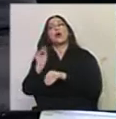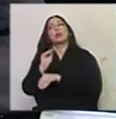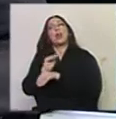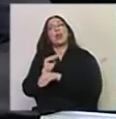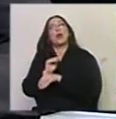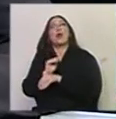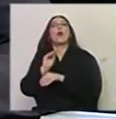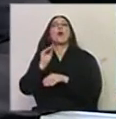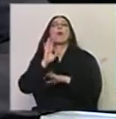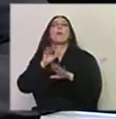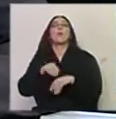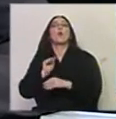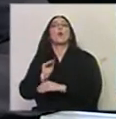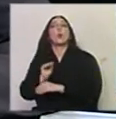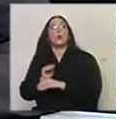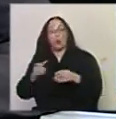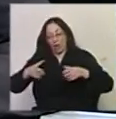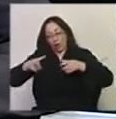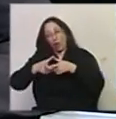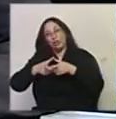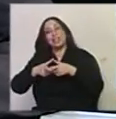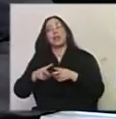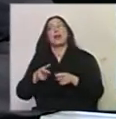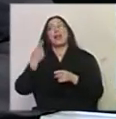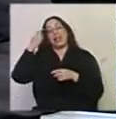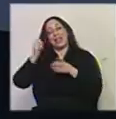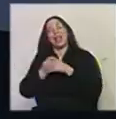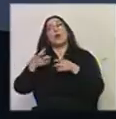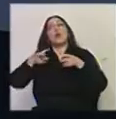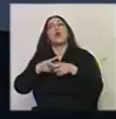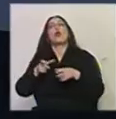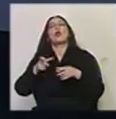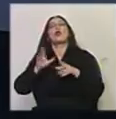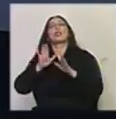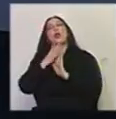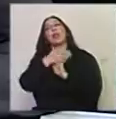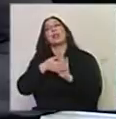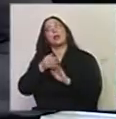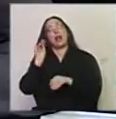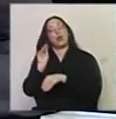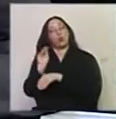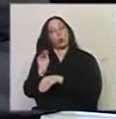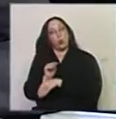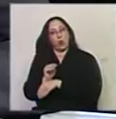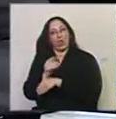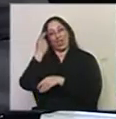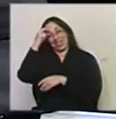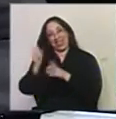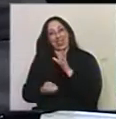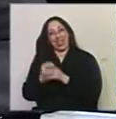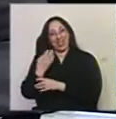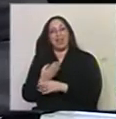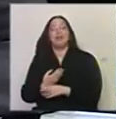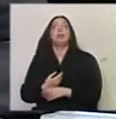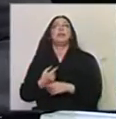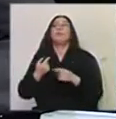sobre la oportunidad también de creación de un consejo. Un Consejo Nacional de Cultura. Un Consejo Nacional de Cultura. pero me importa, además,